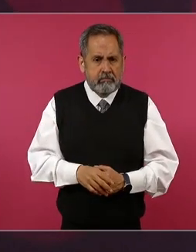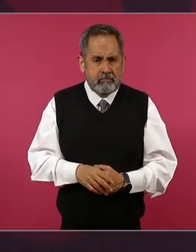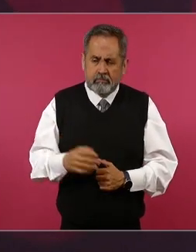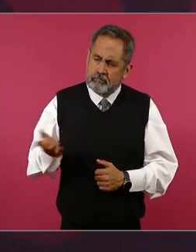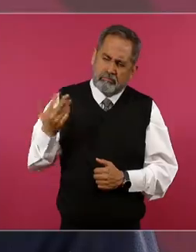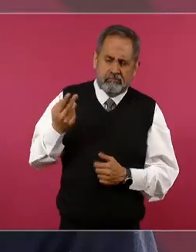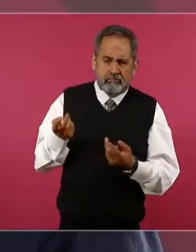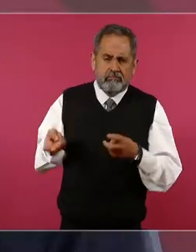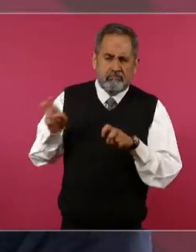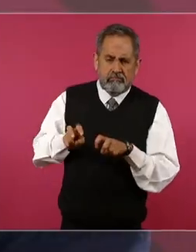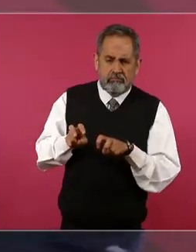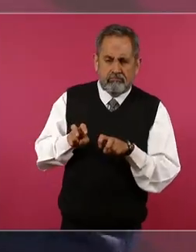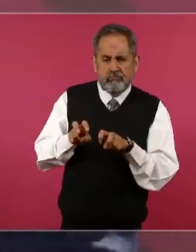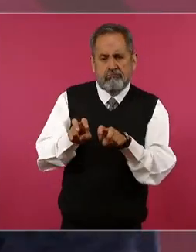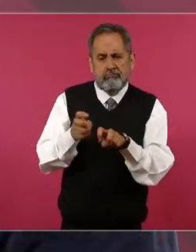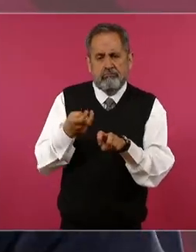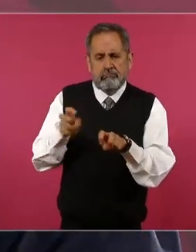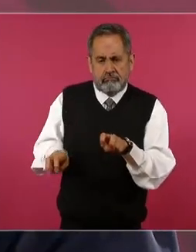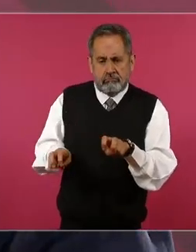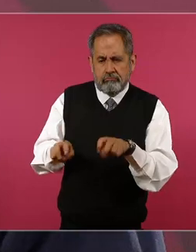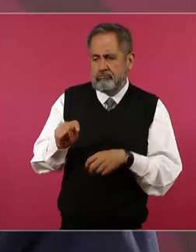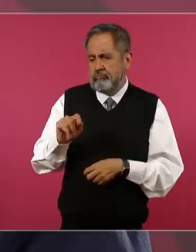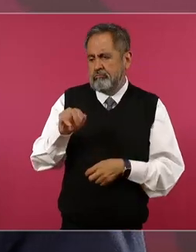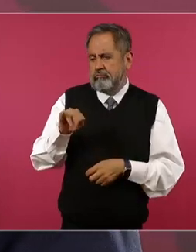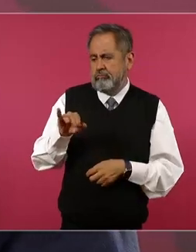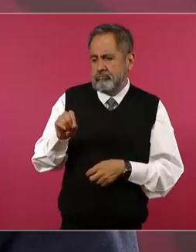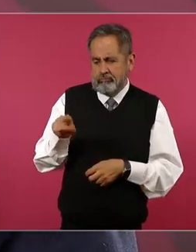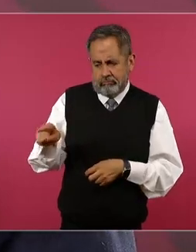súbete te dejo allá en Tinajas